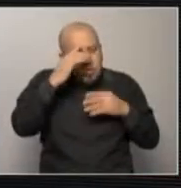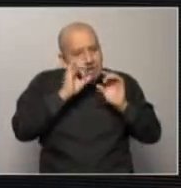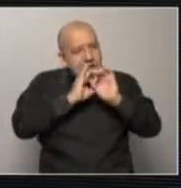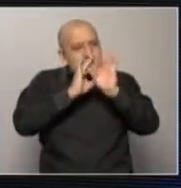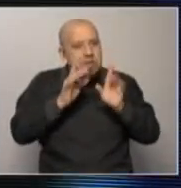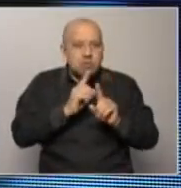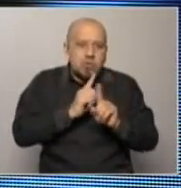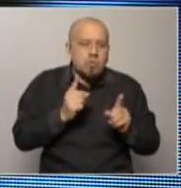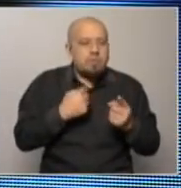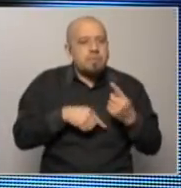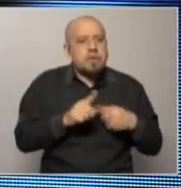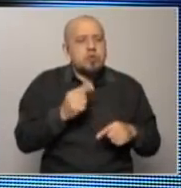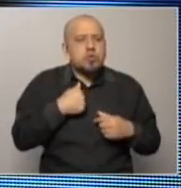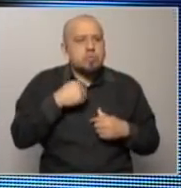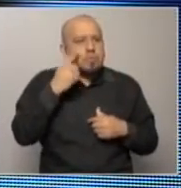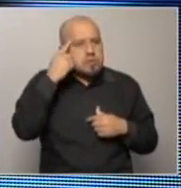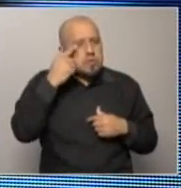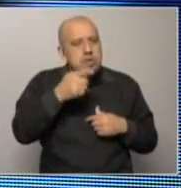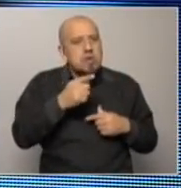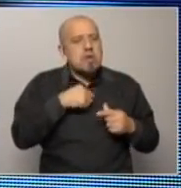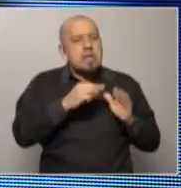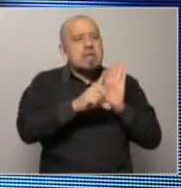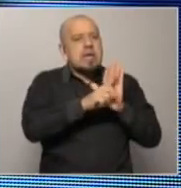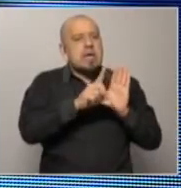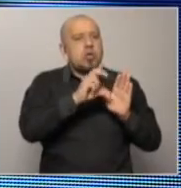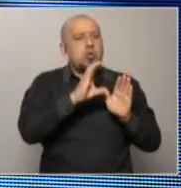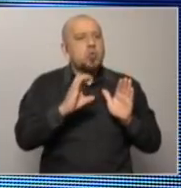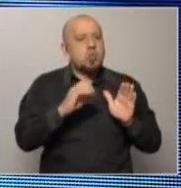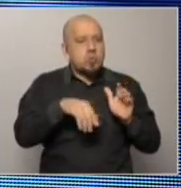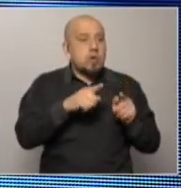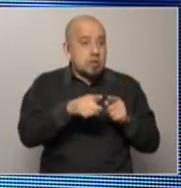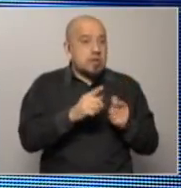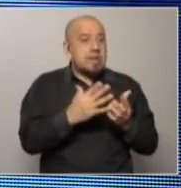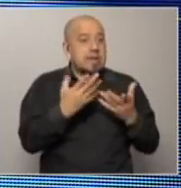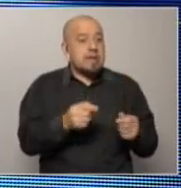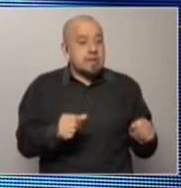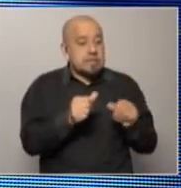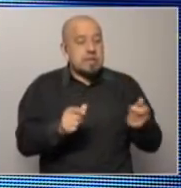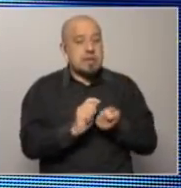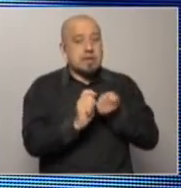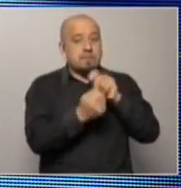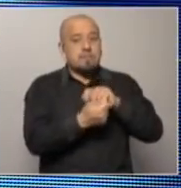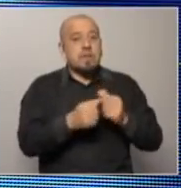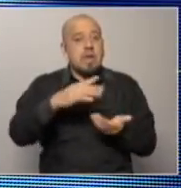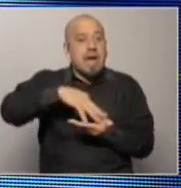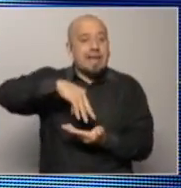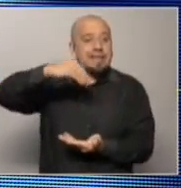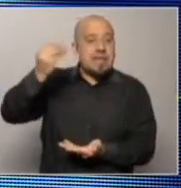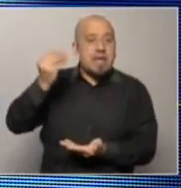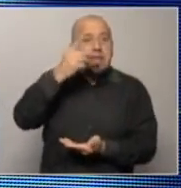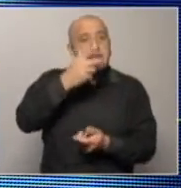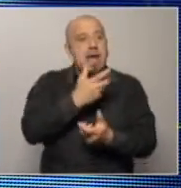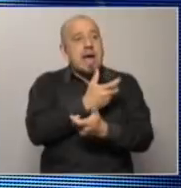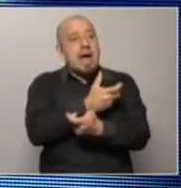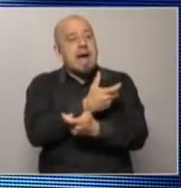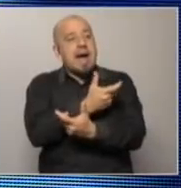reformas se intentaron en la LUC, algunas no salieron. Las reformas que implicaban Antel y ANCAP quedaron